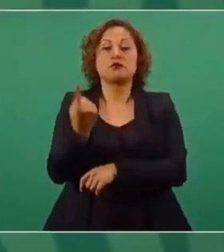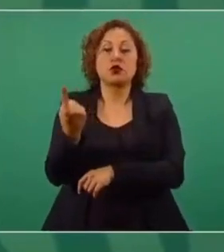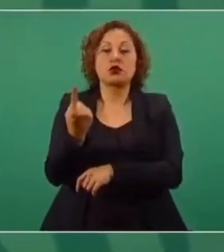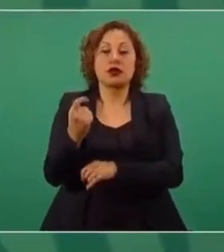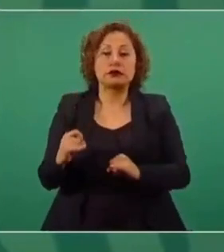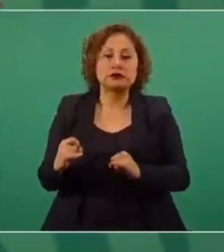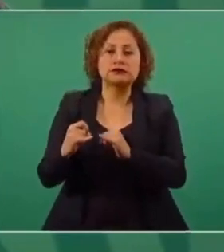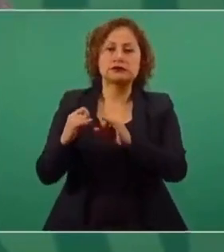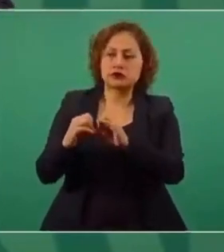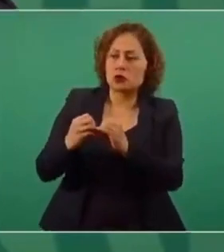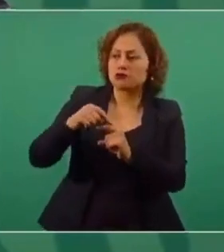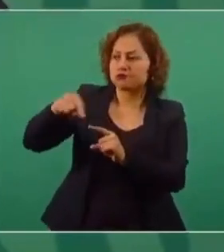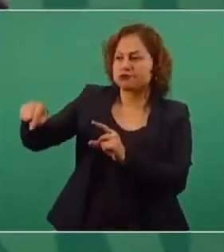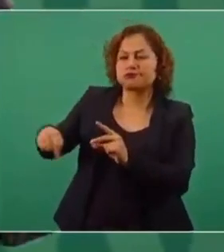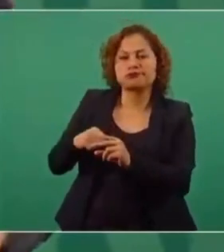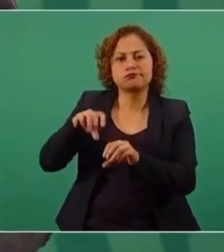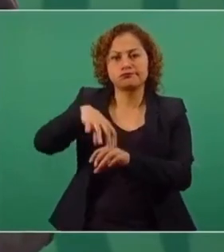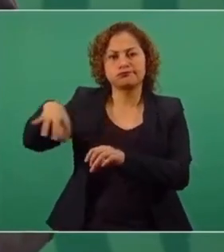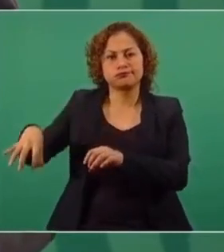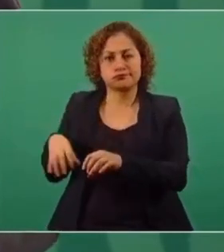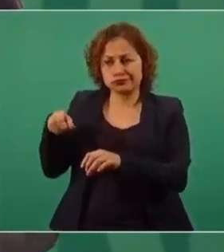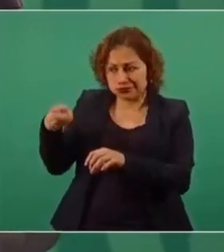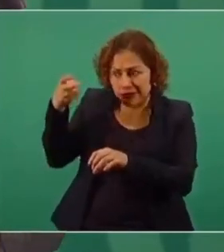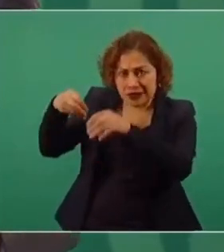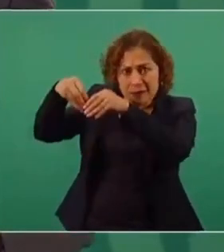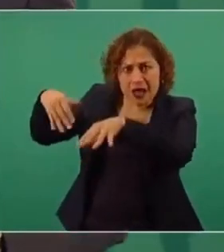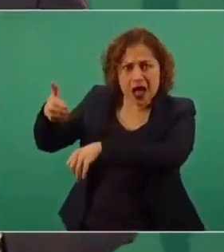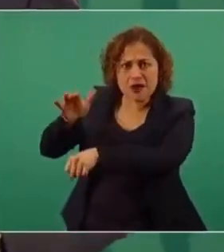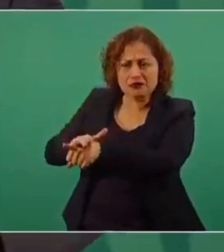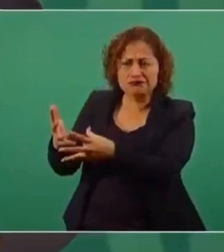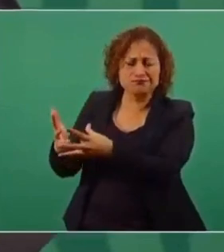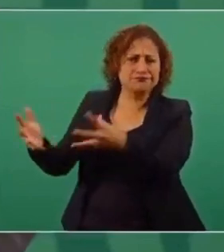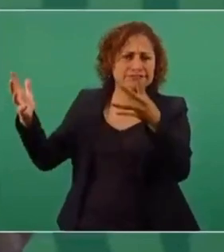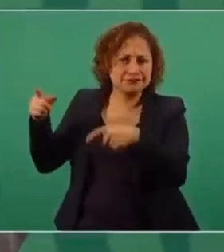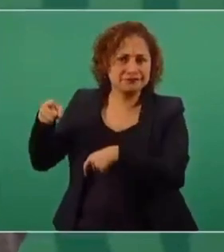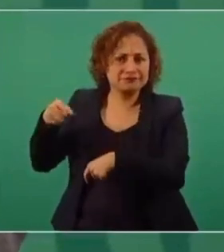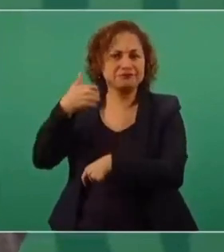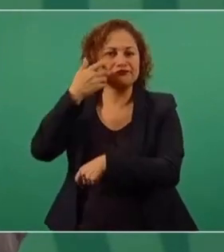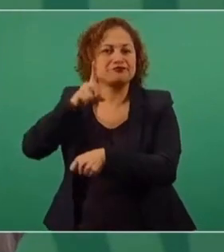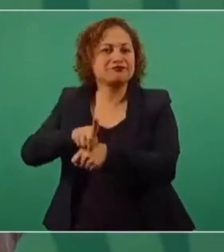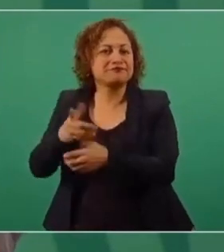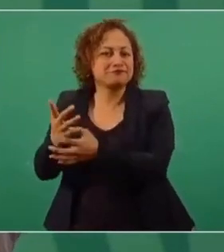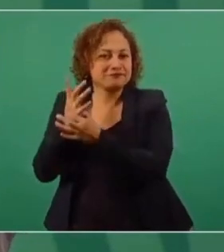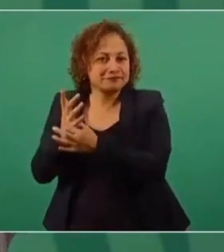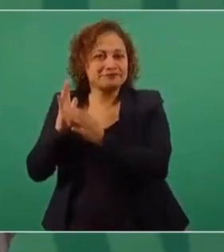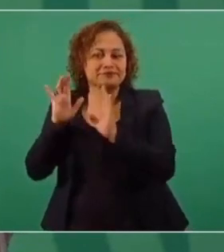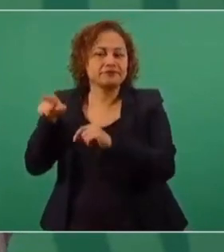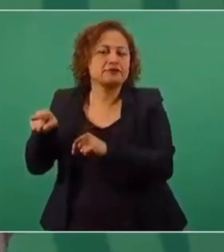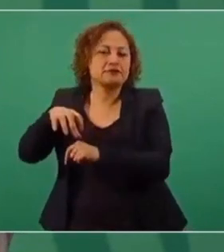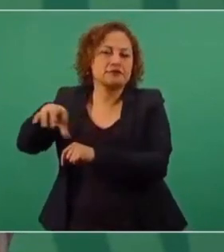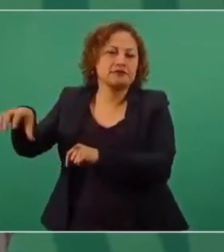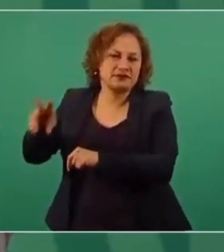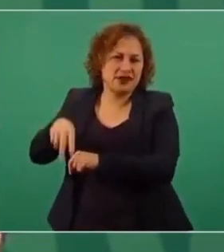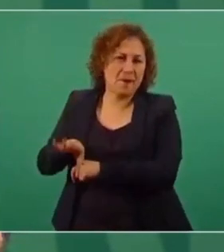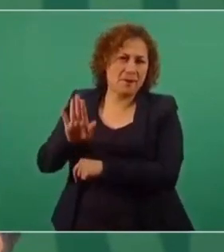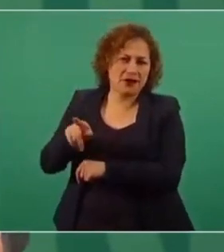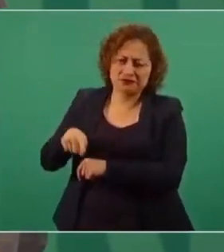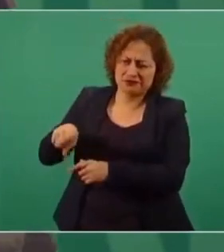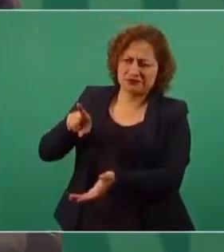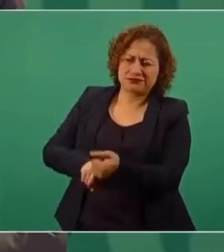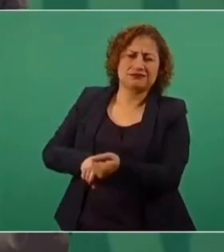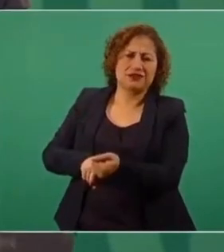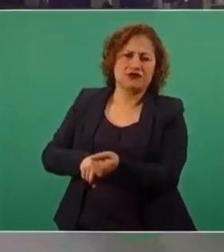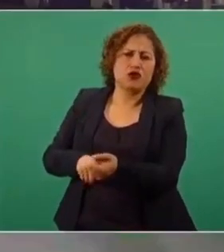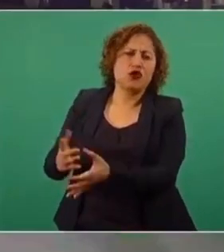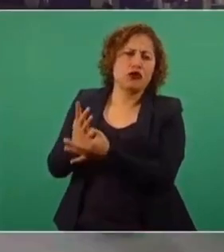o todo este monstruo, este ogro filantrópico que se creó, bueno, ogro sin la